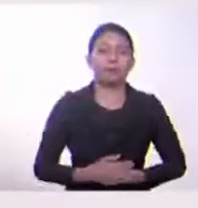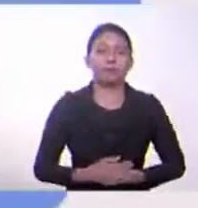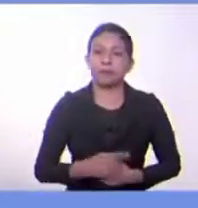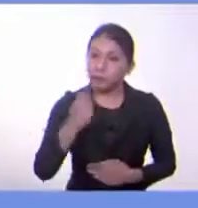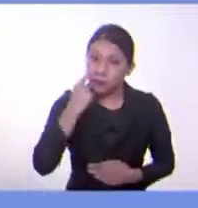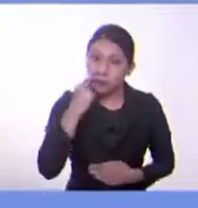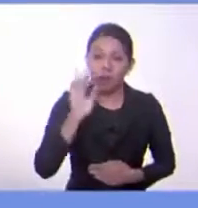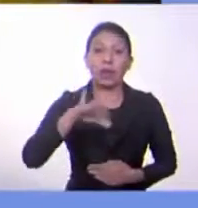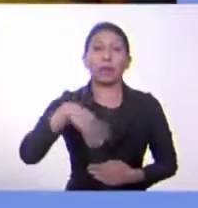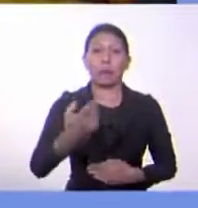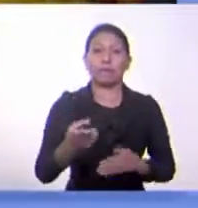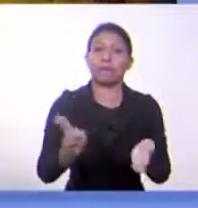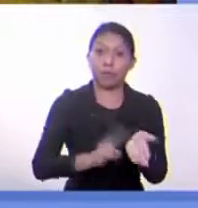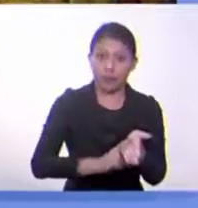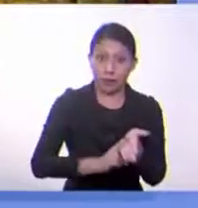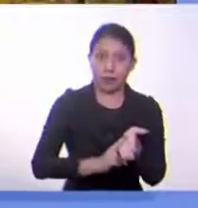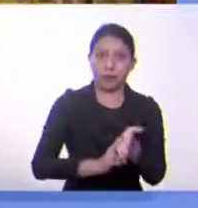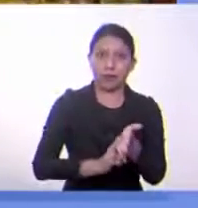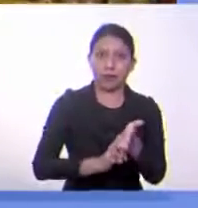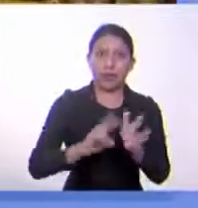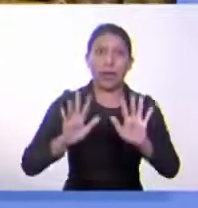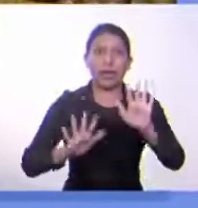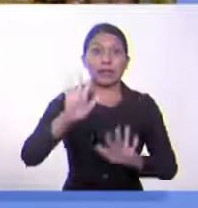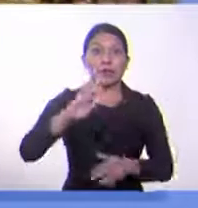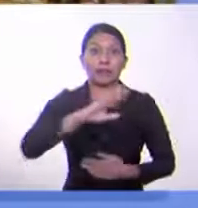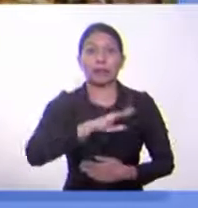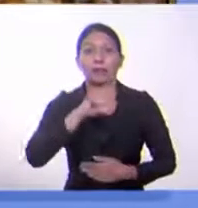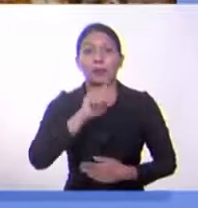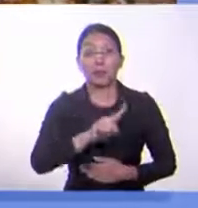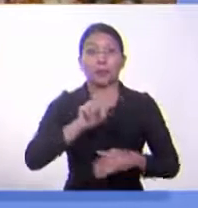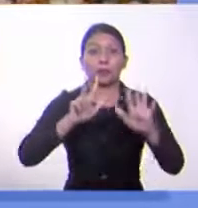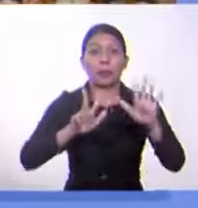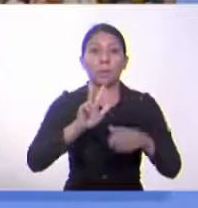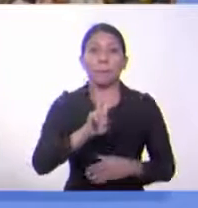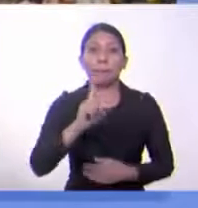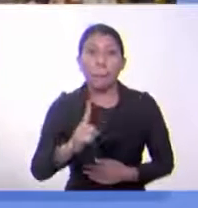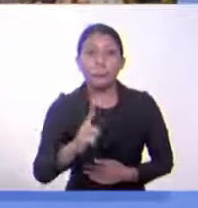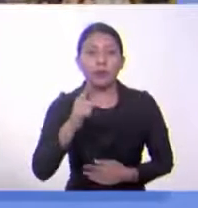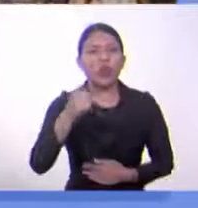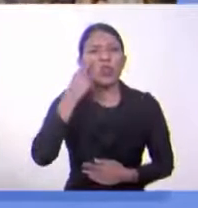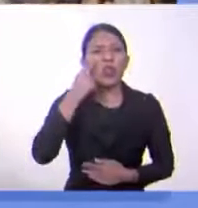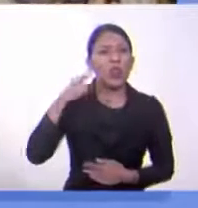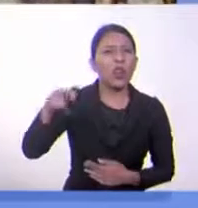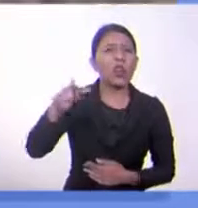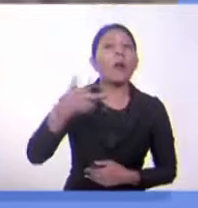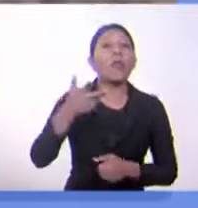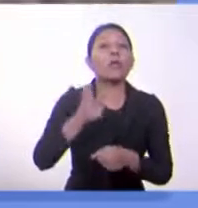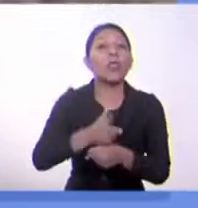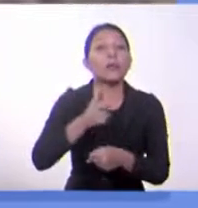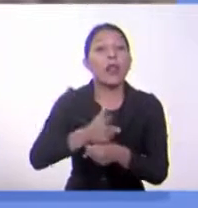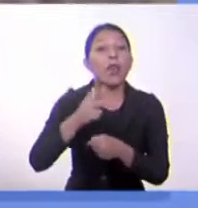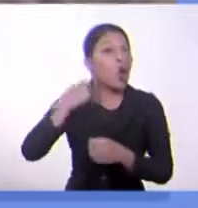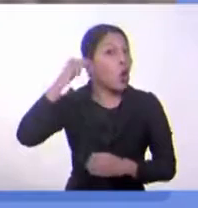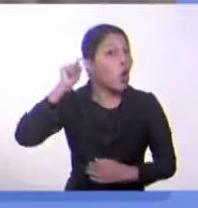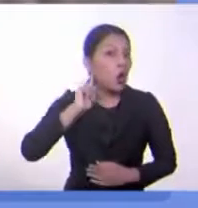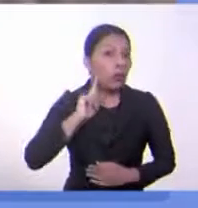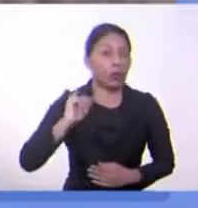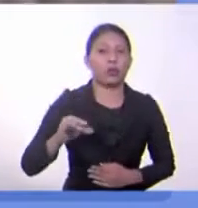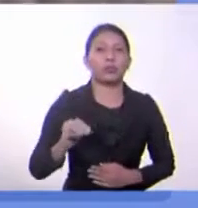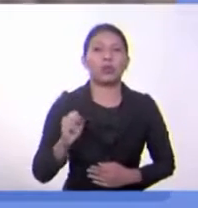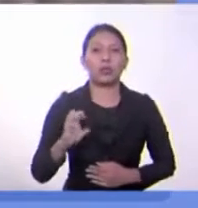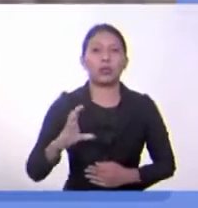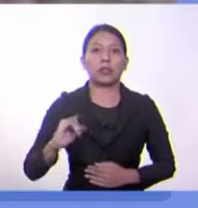a la firma más adelante, al 15 de septiembre de 1821, donde en Guatemala, redactada por José Cecilio del Valle,